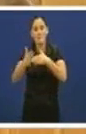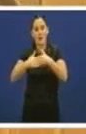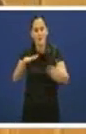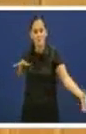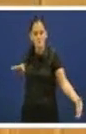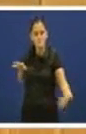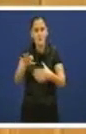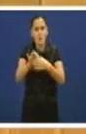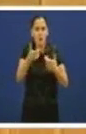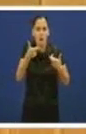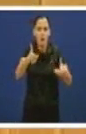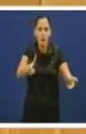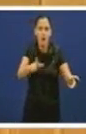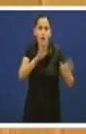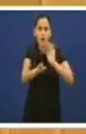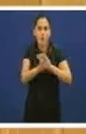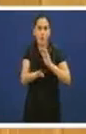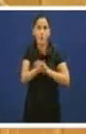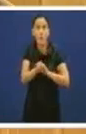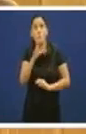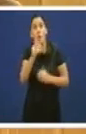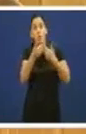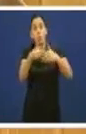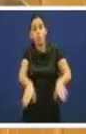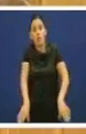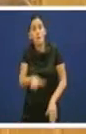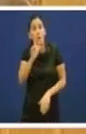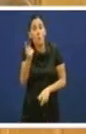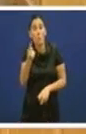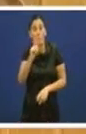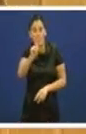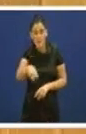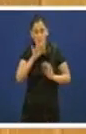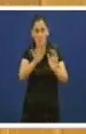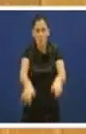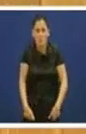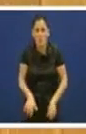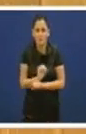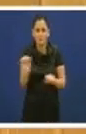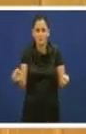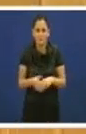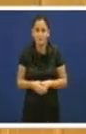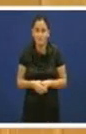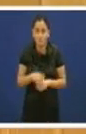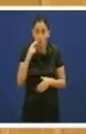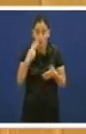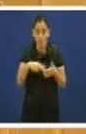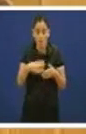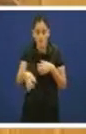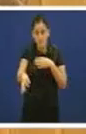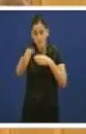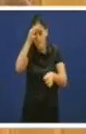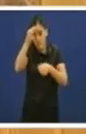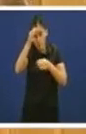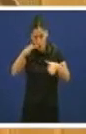ao sector. E non perdelas porque despois non se recuperan. Eu leía medidas non do